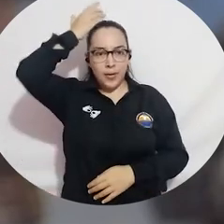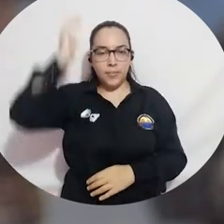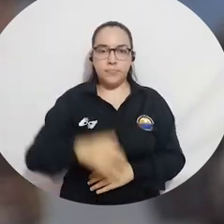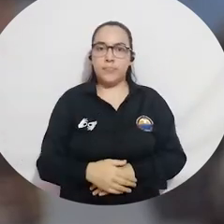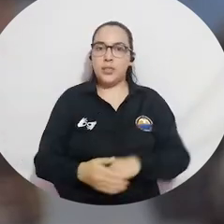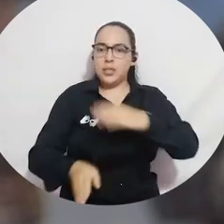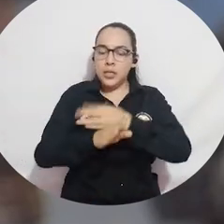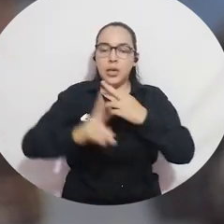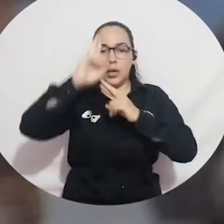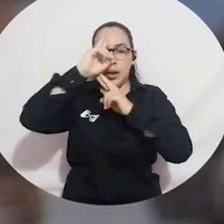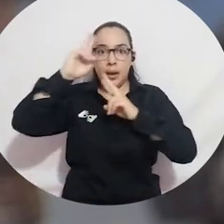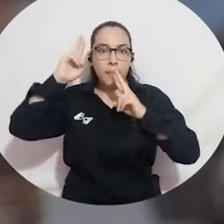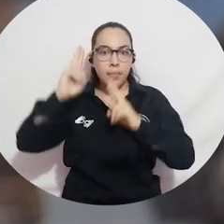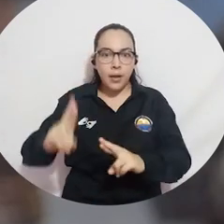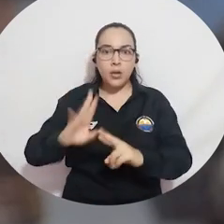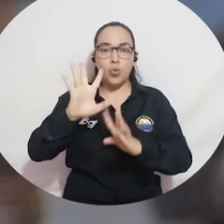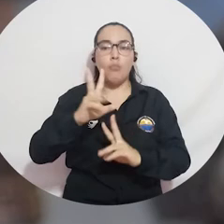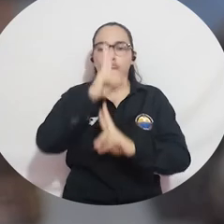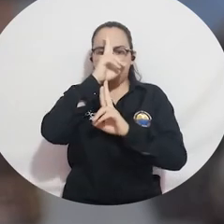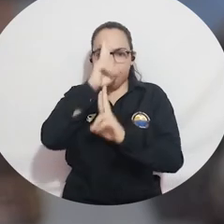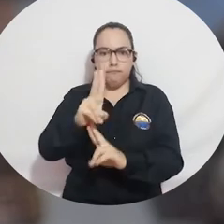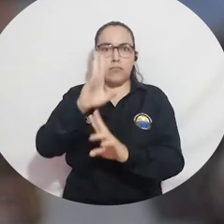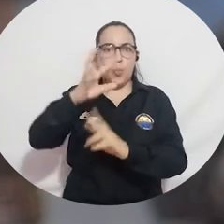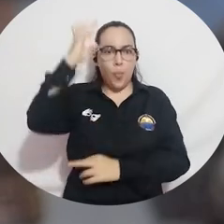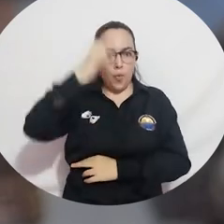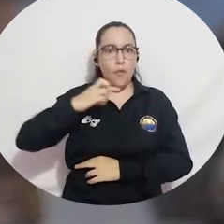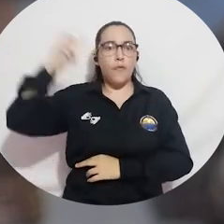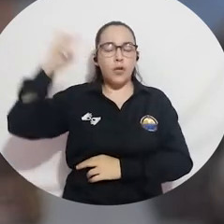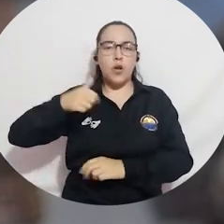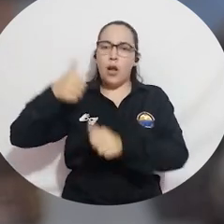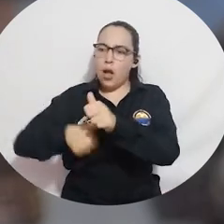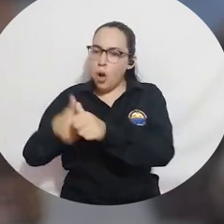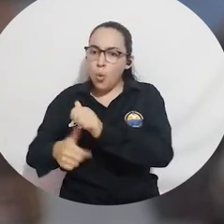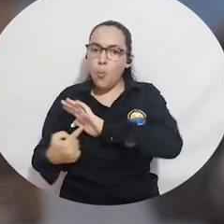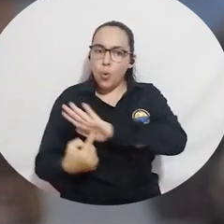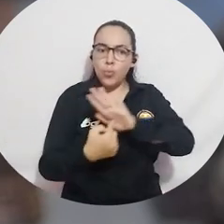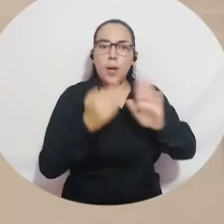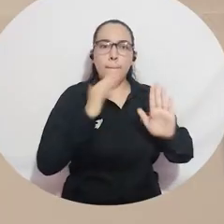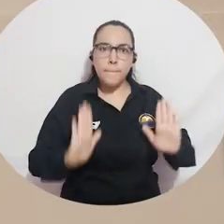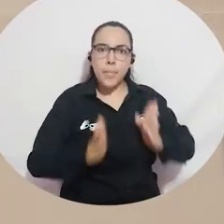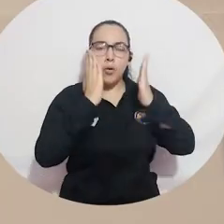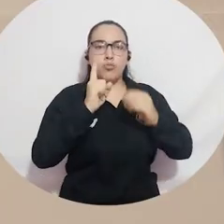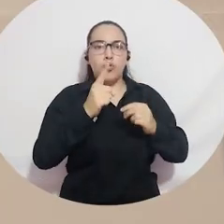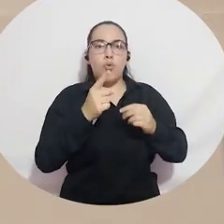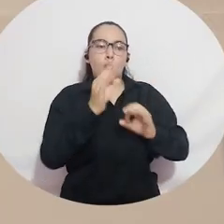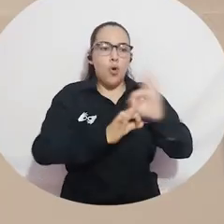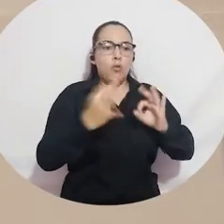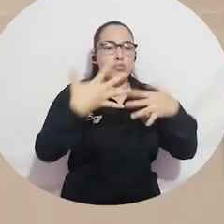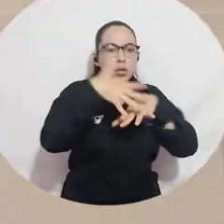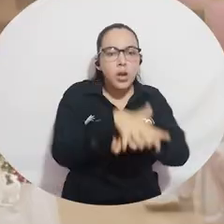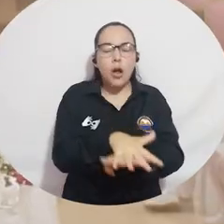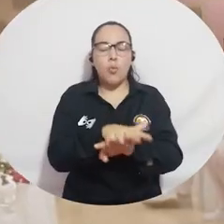nuestra profesión, siempre dando lo mejor de cada uno de ellos, brindando un cuidado integral, un cuidado humanizado a la persona, a la